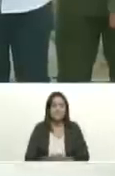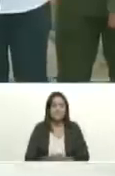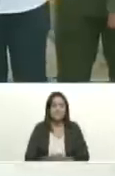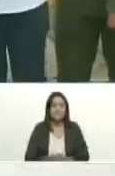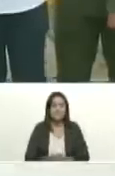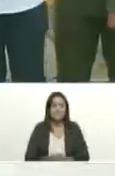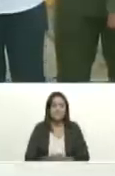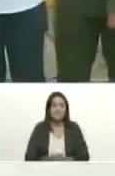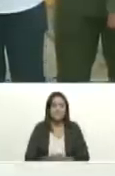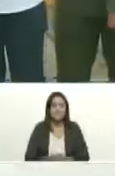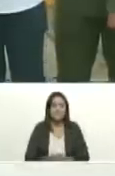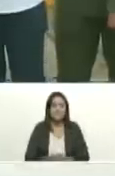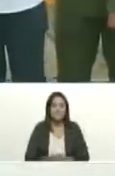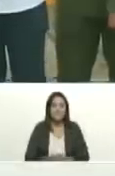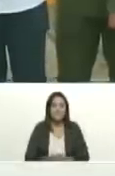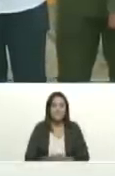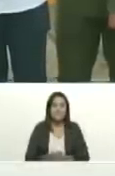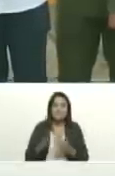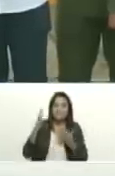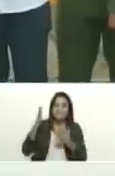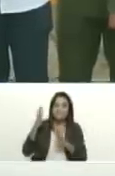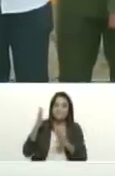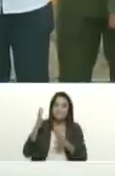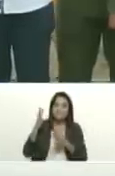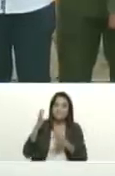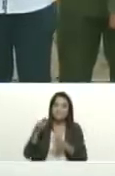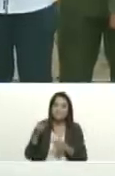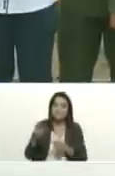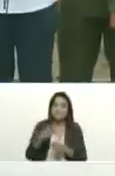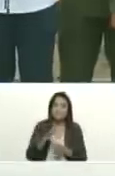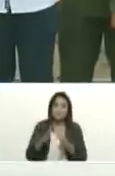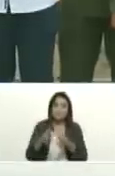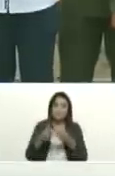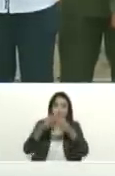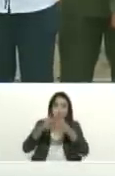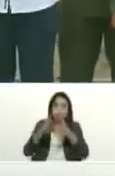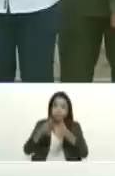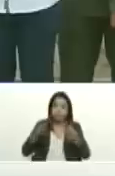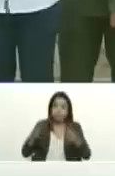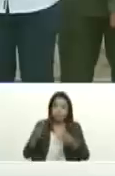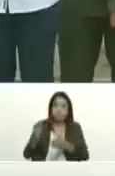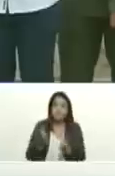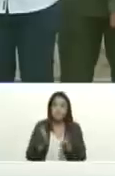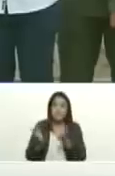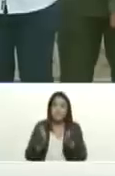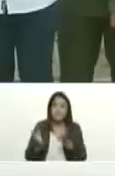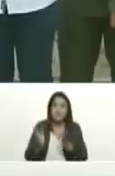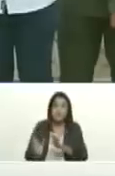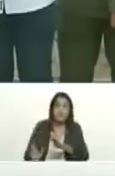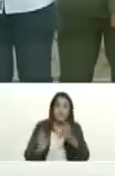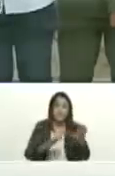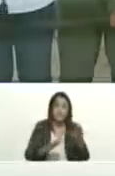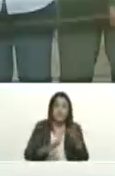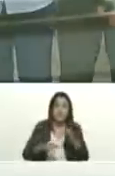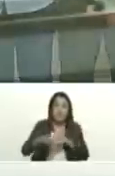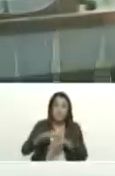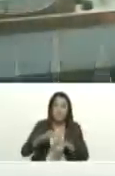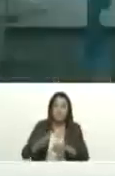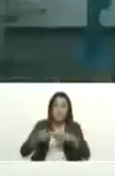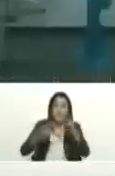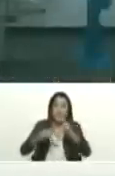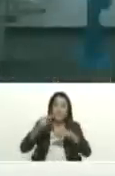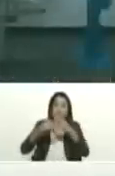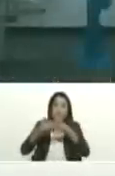pasa esta super embarcación directo a prestar servicio en el ministerio de obra pública para